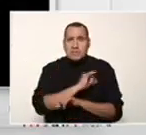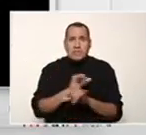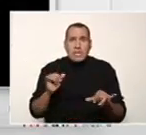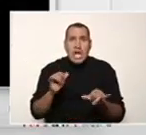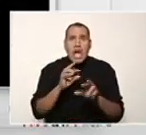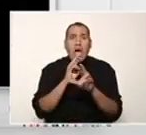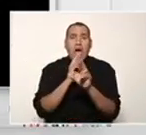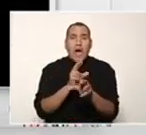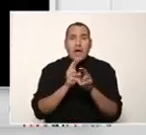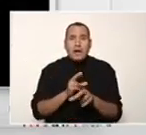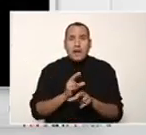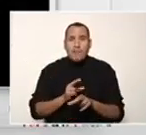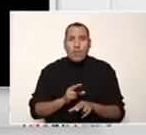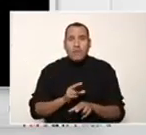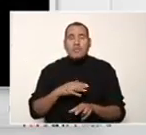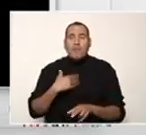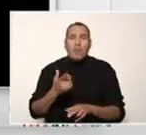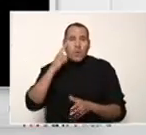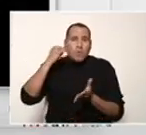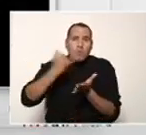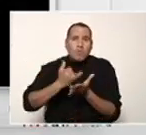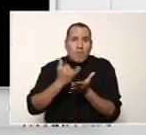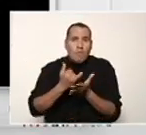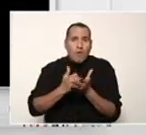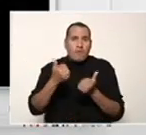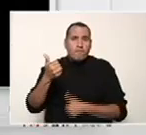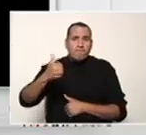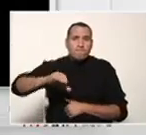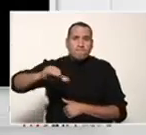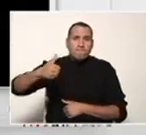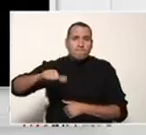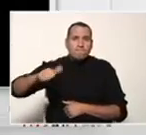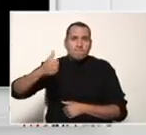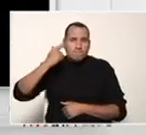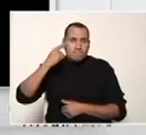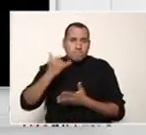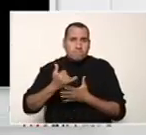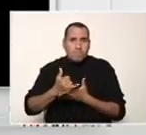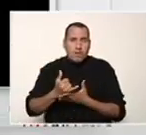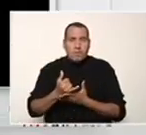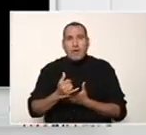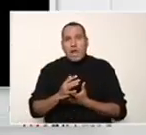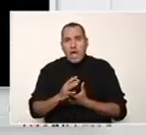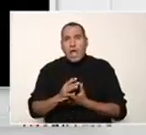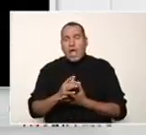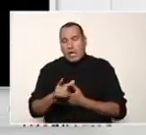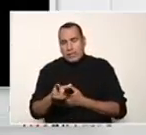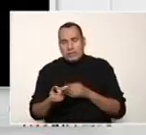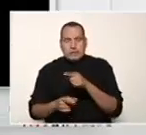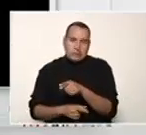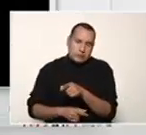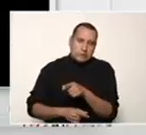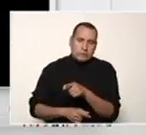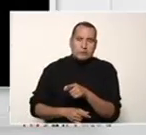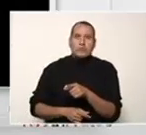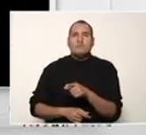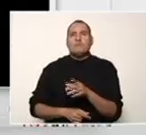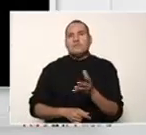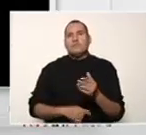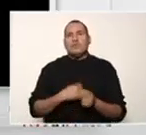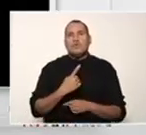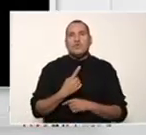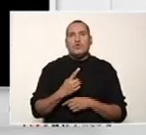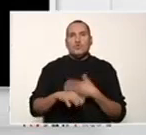de acuerdo a la programación que se realizó inclusive los casos que se hayan salido de los cuatro valores